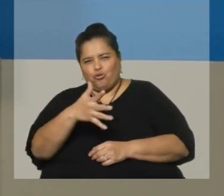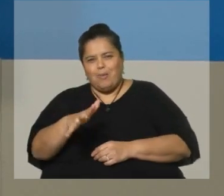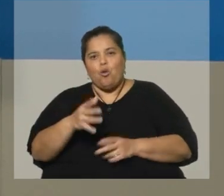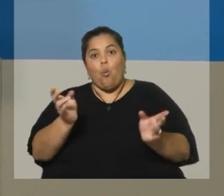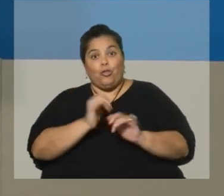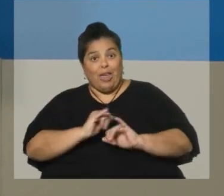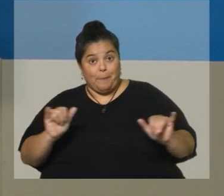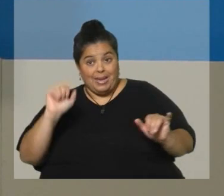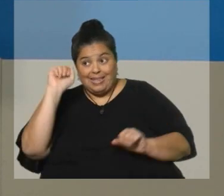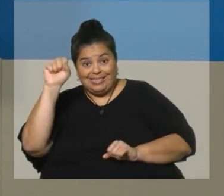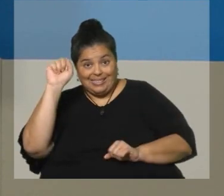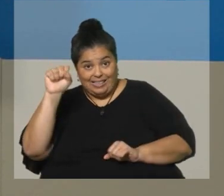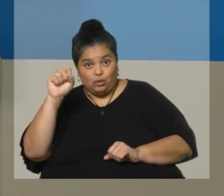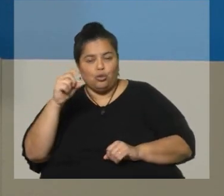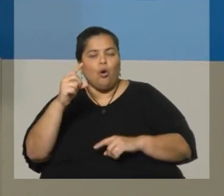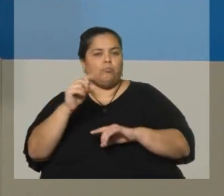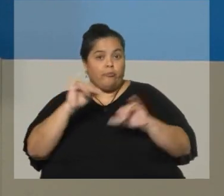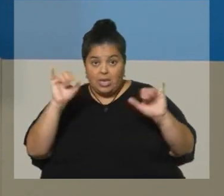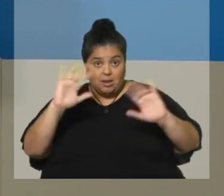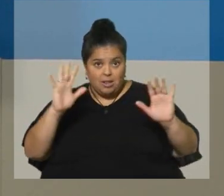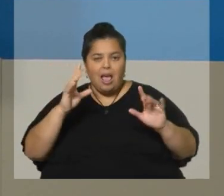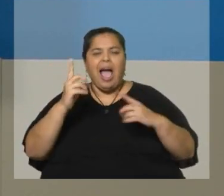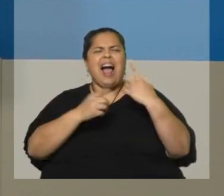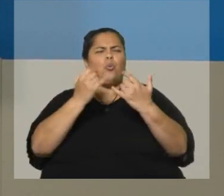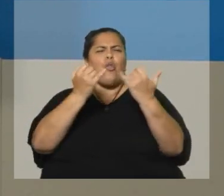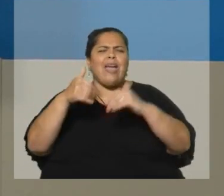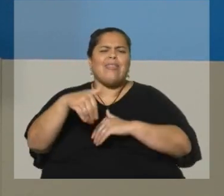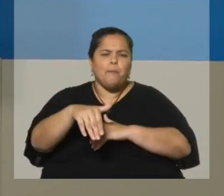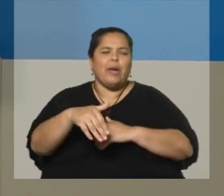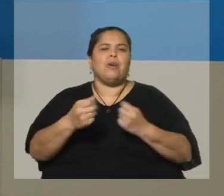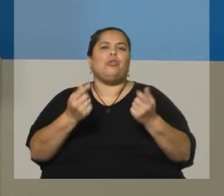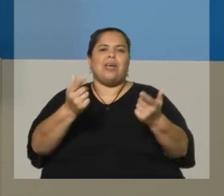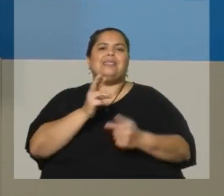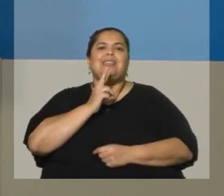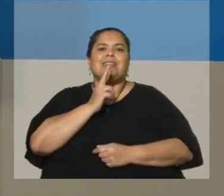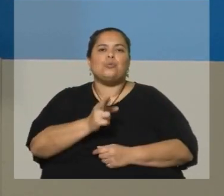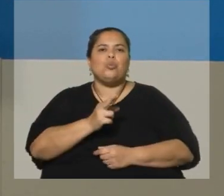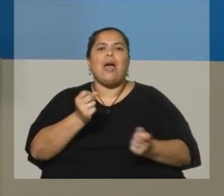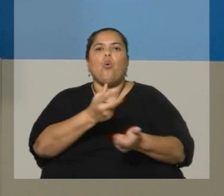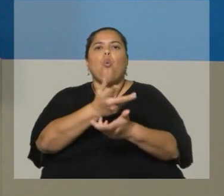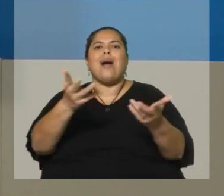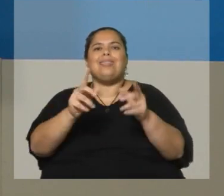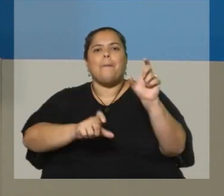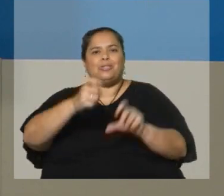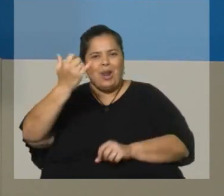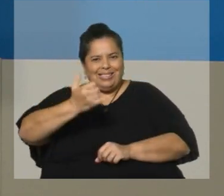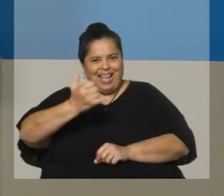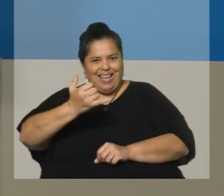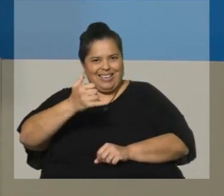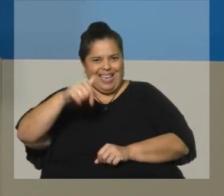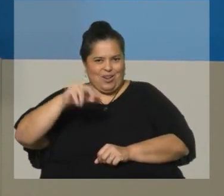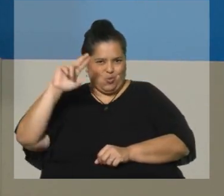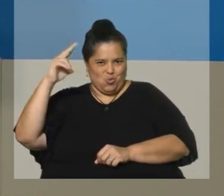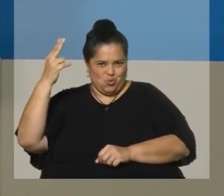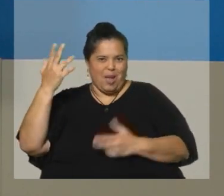operativo censal. Seguramente algunos días después, una cifra de cuántos somos en el país. Sobre todo para sacar un poco las